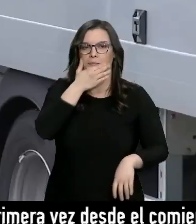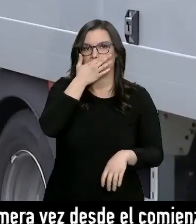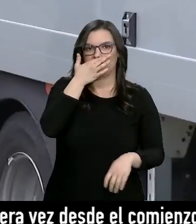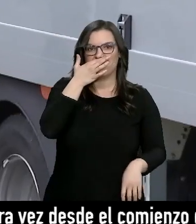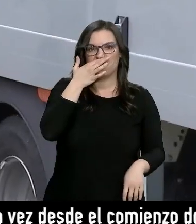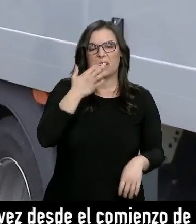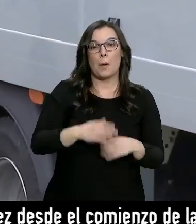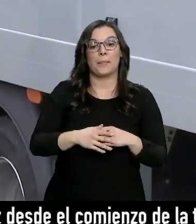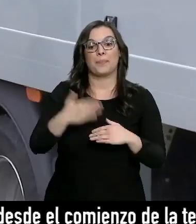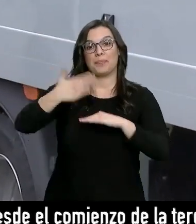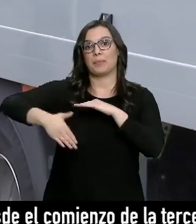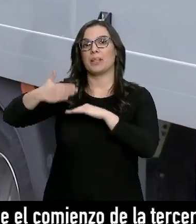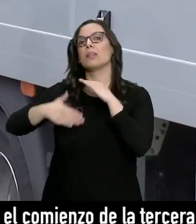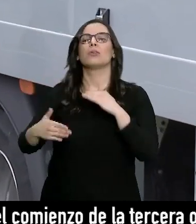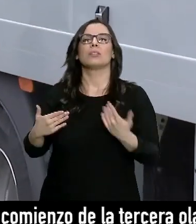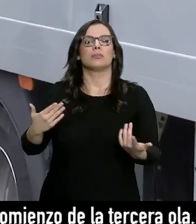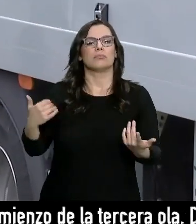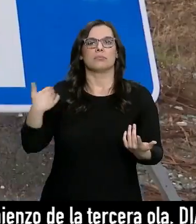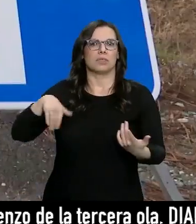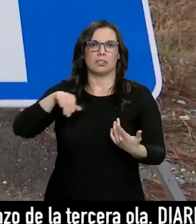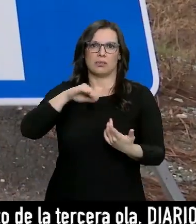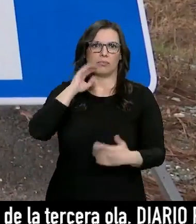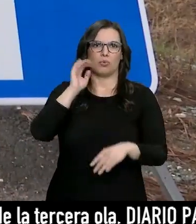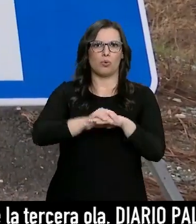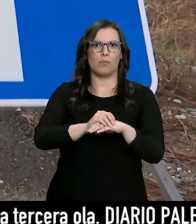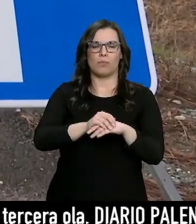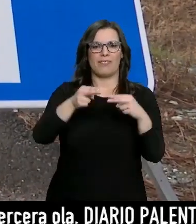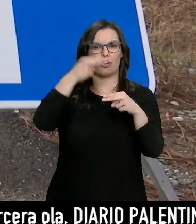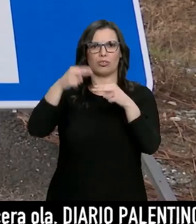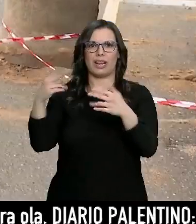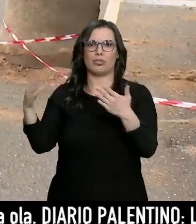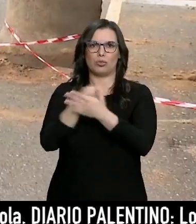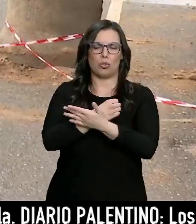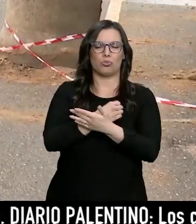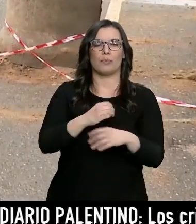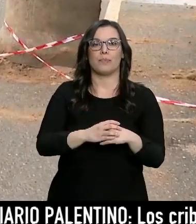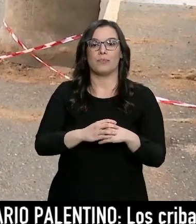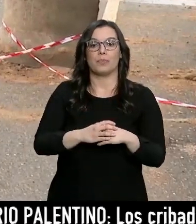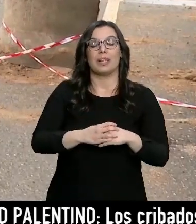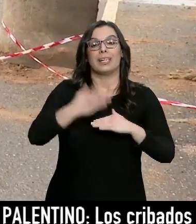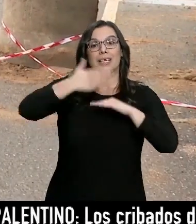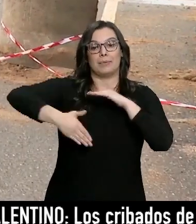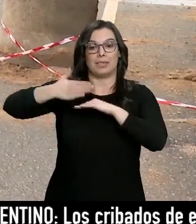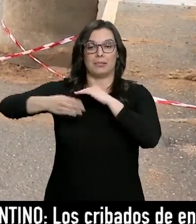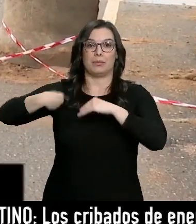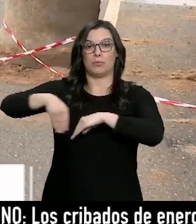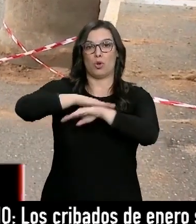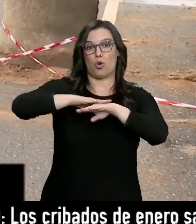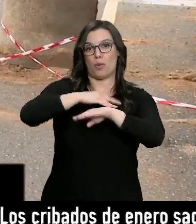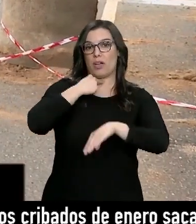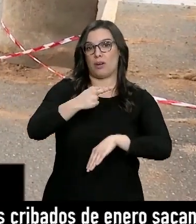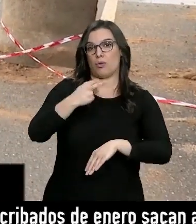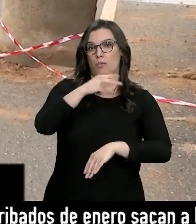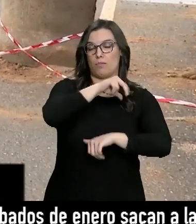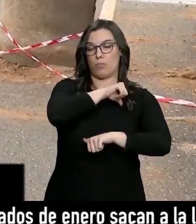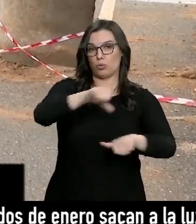Limitaciones que se han hecho efectivas en todos los puestos fronterizos, aunque en distinta medida. Las restricciones aprobadas por el gobierno portugués ya